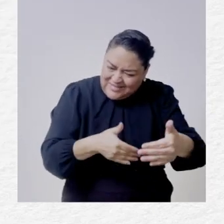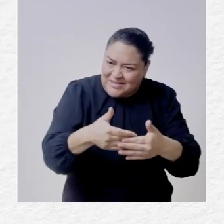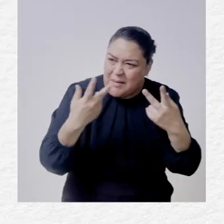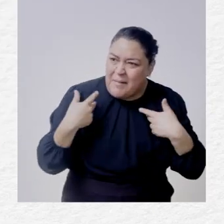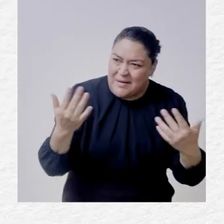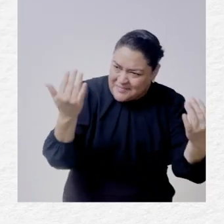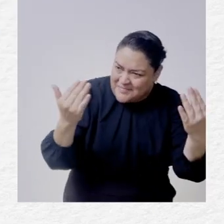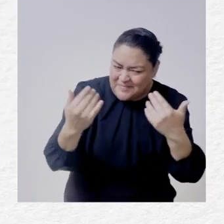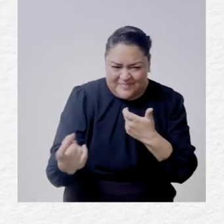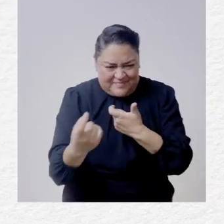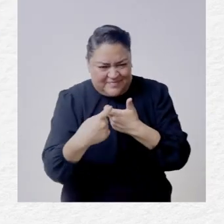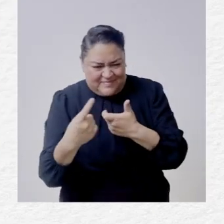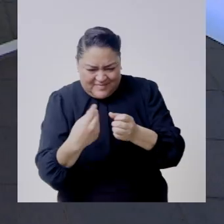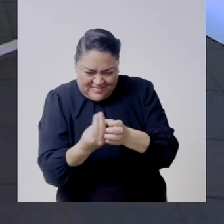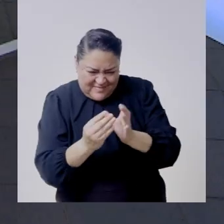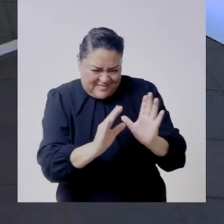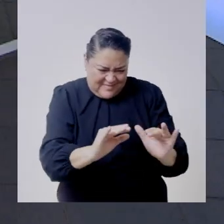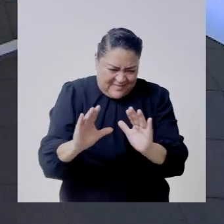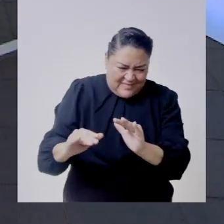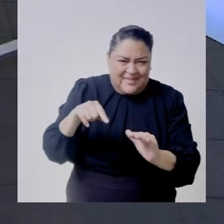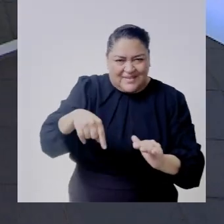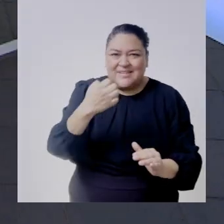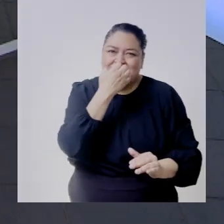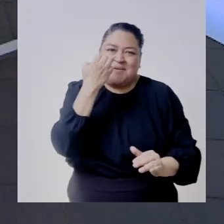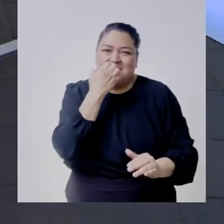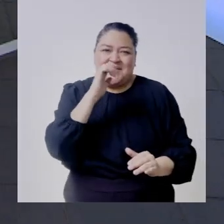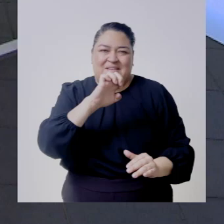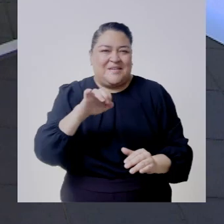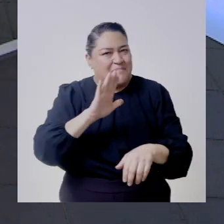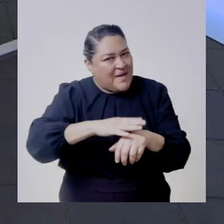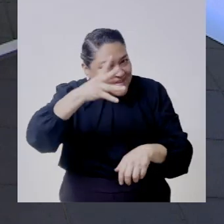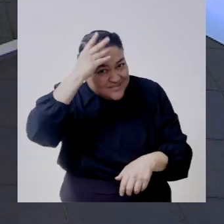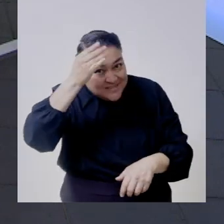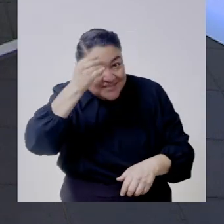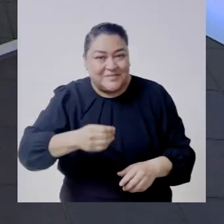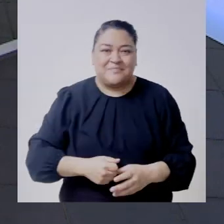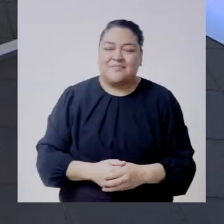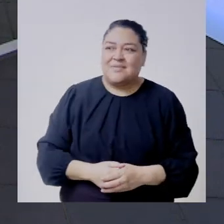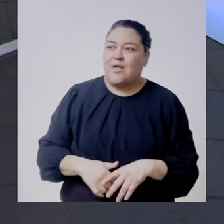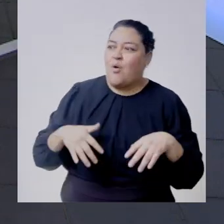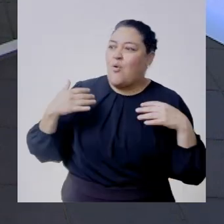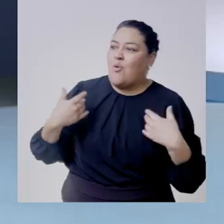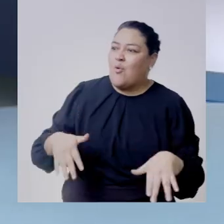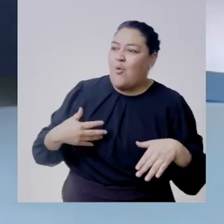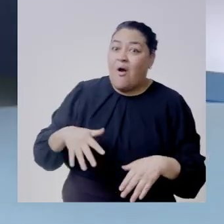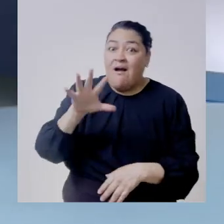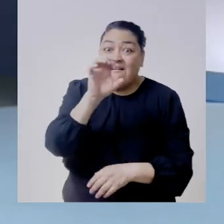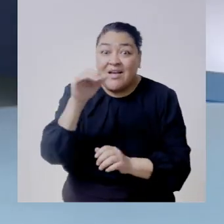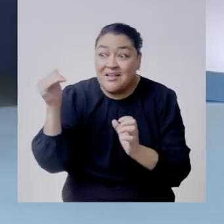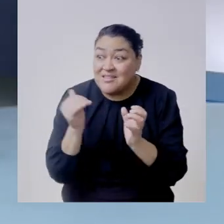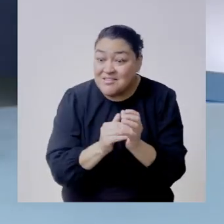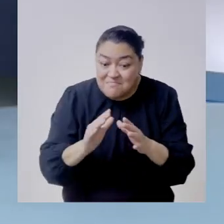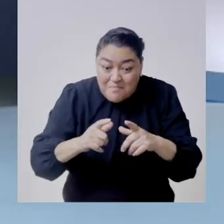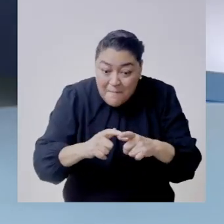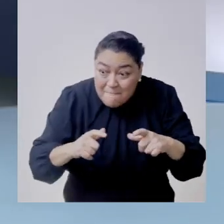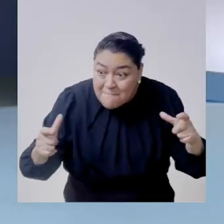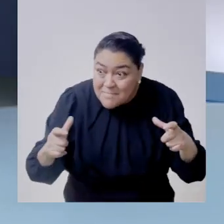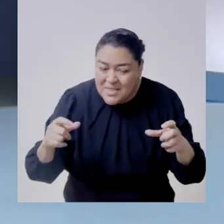personas que quieran estar en la escuela judicial electoral capacitándose bueno pues medio millón de personas